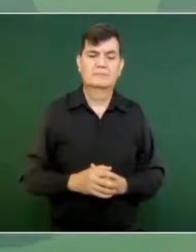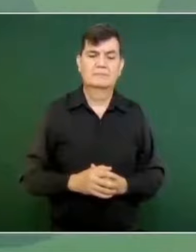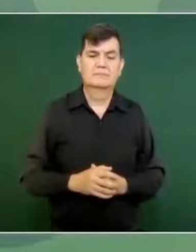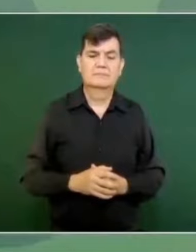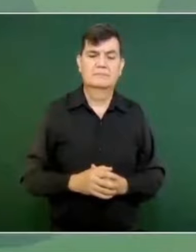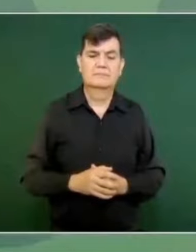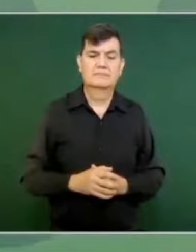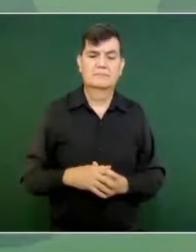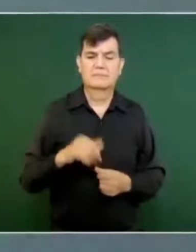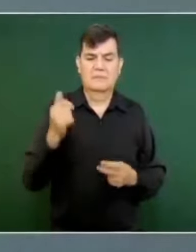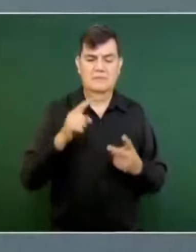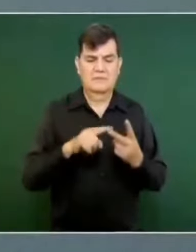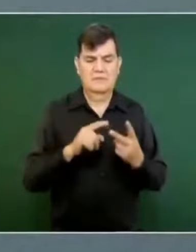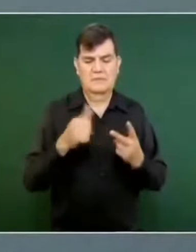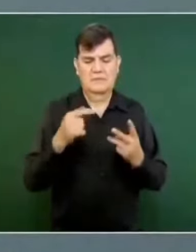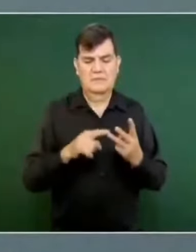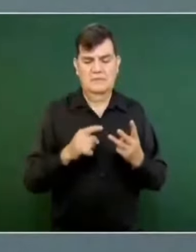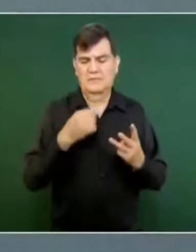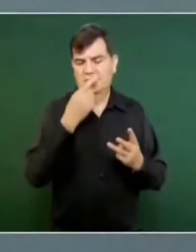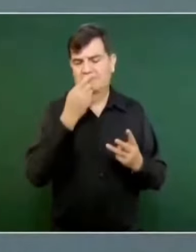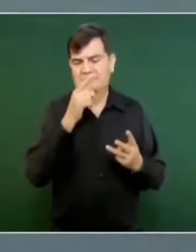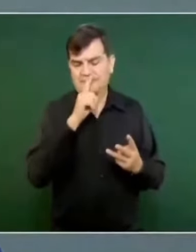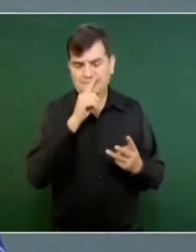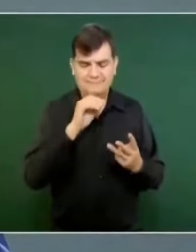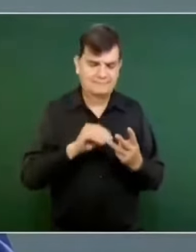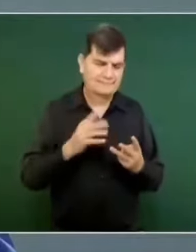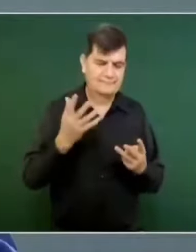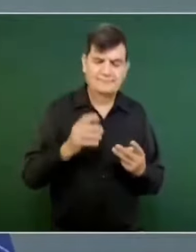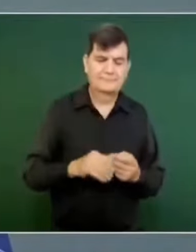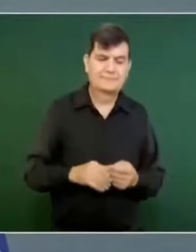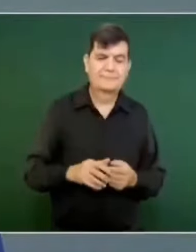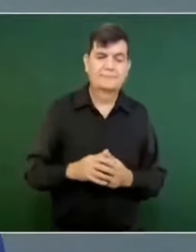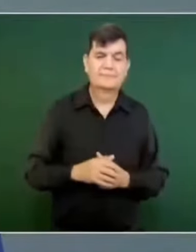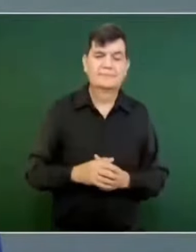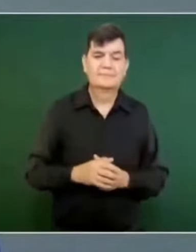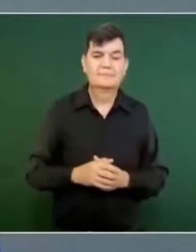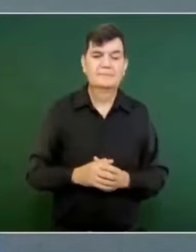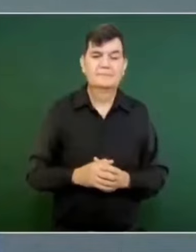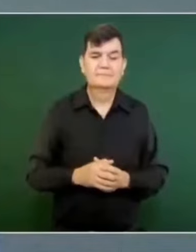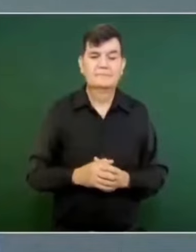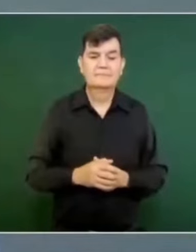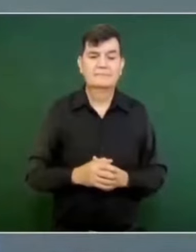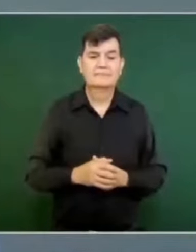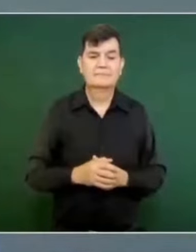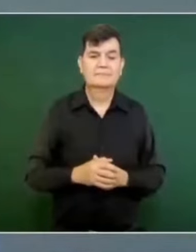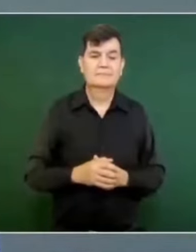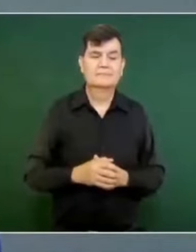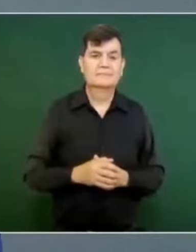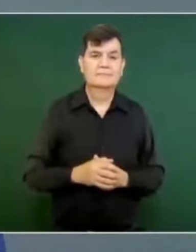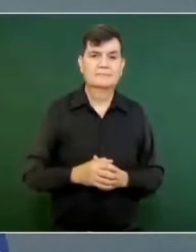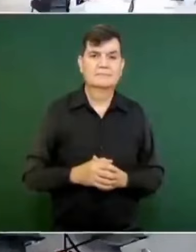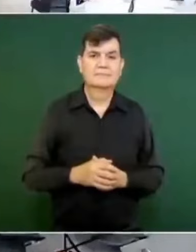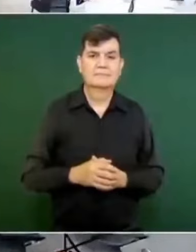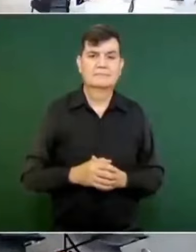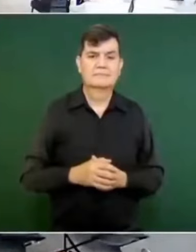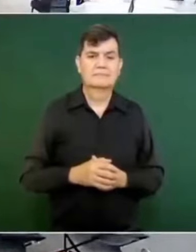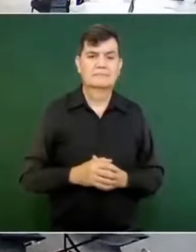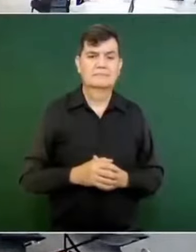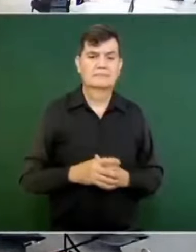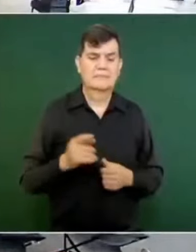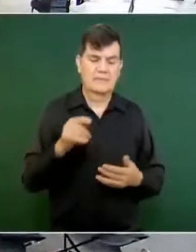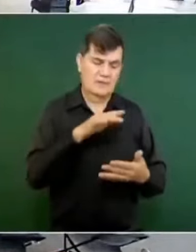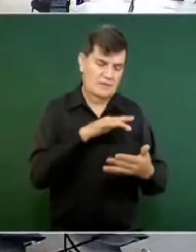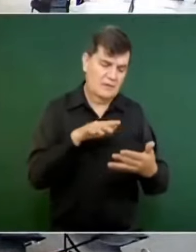quiero mencionar otro porque… este… pero… este… o leyendo el